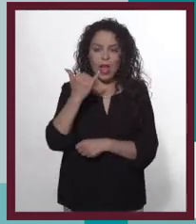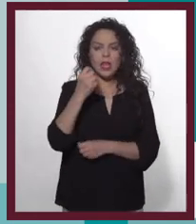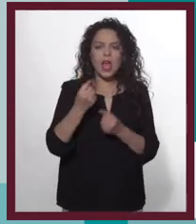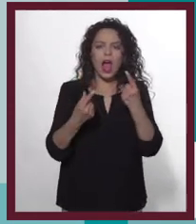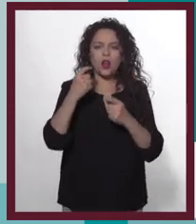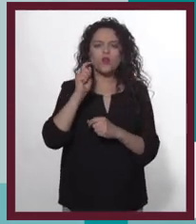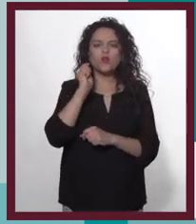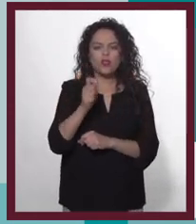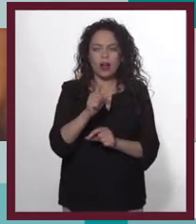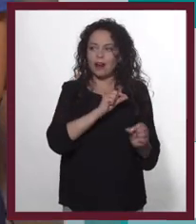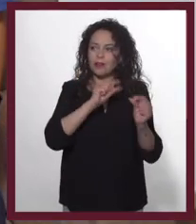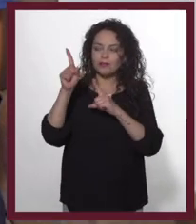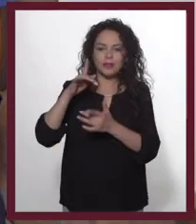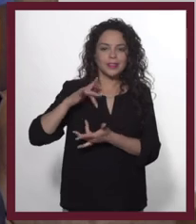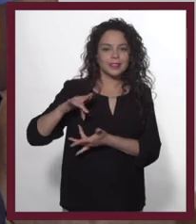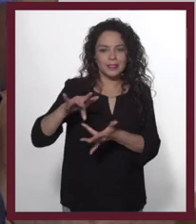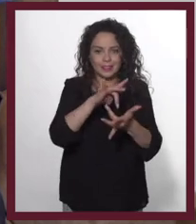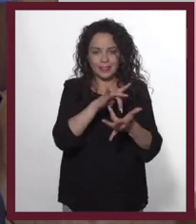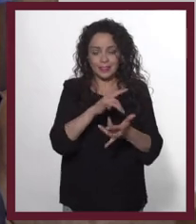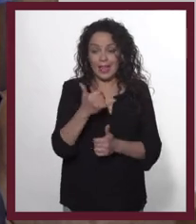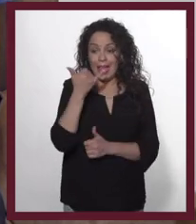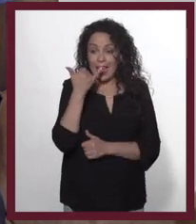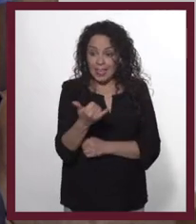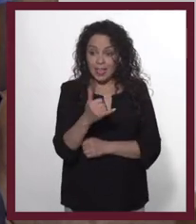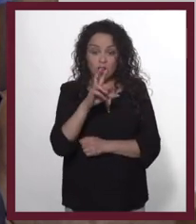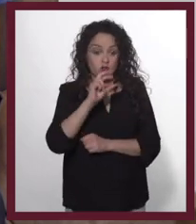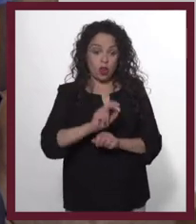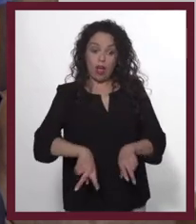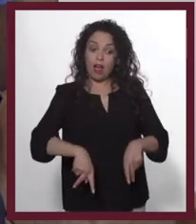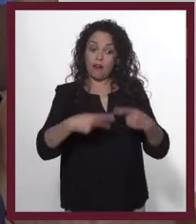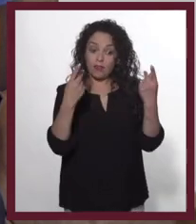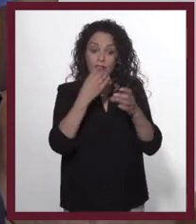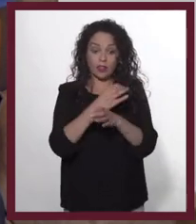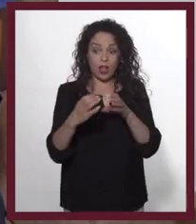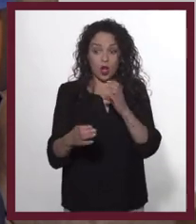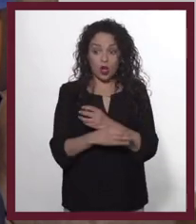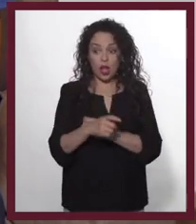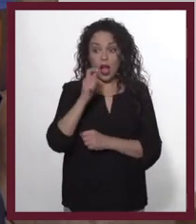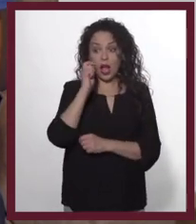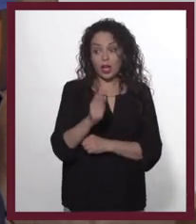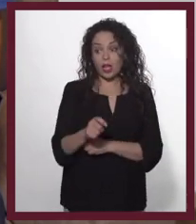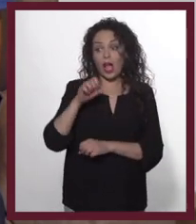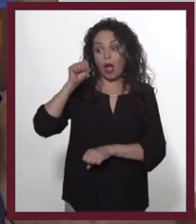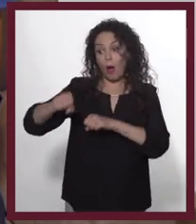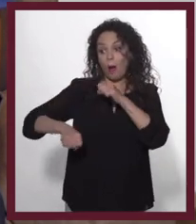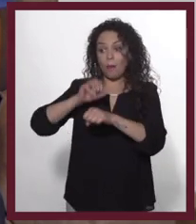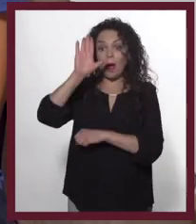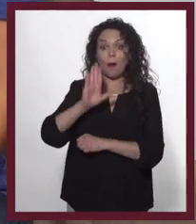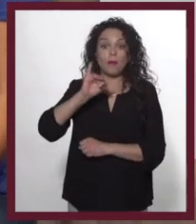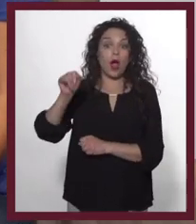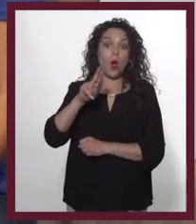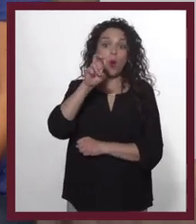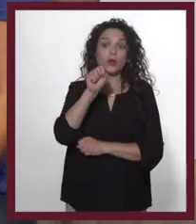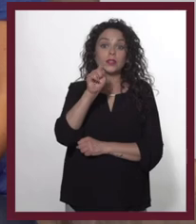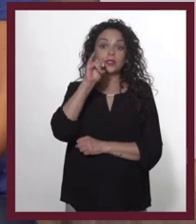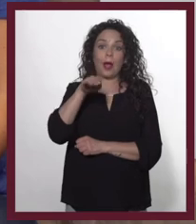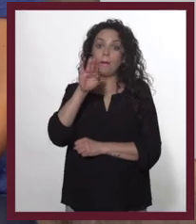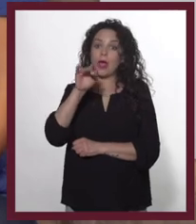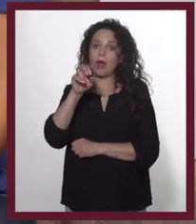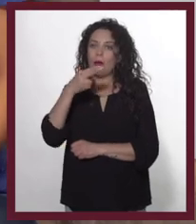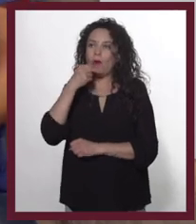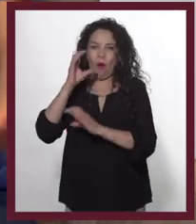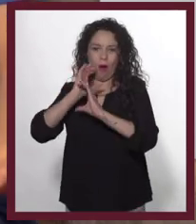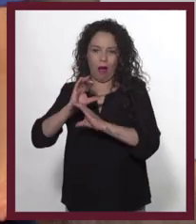algunas publicaciones en redes. Y sobre todo, no vender cosas que no son como la bici de Justin Bieber.